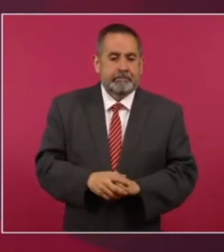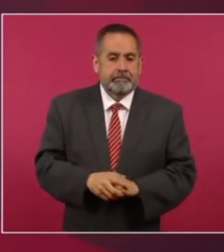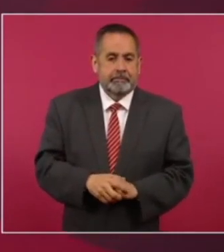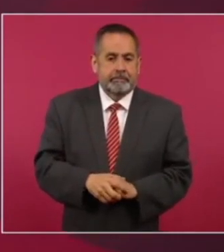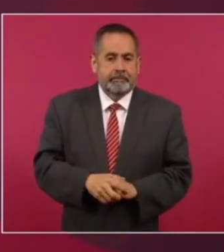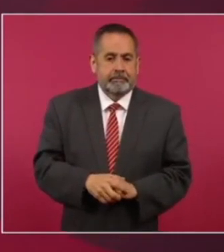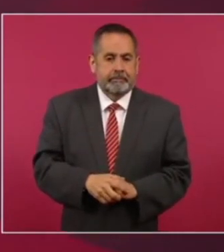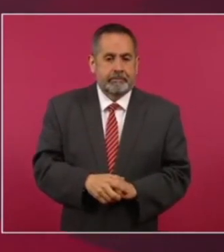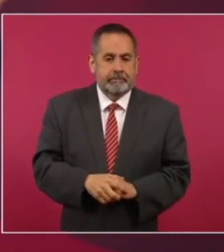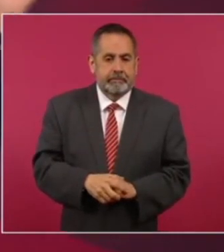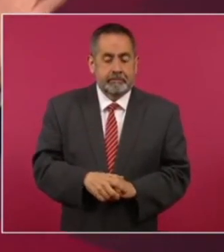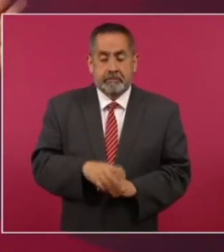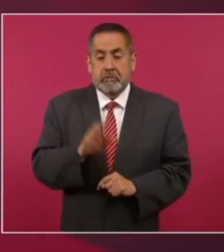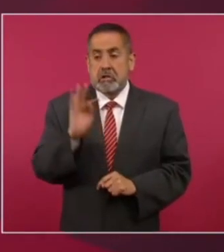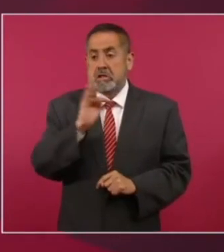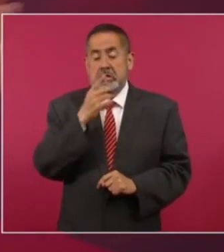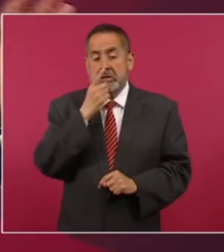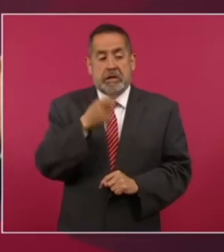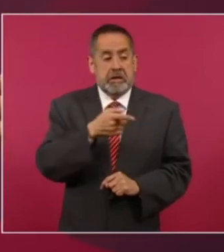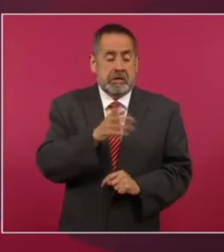y que